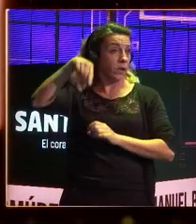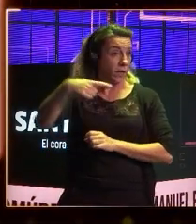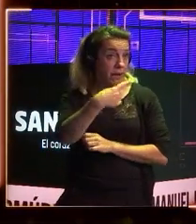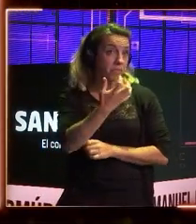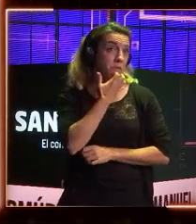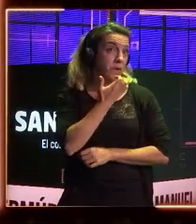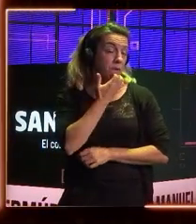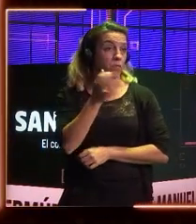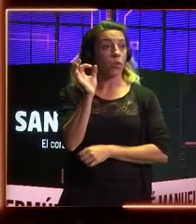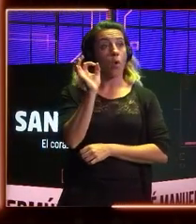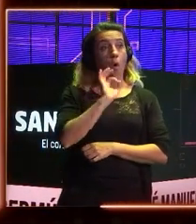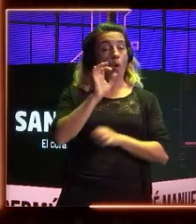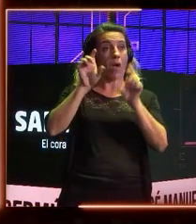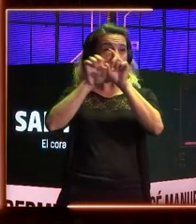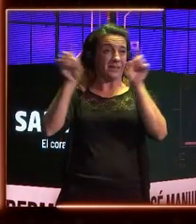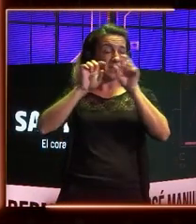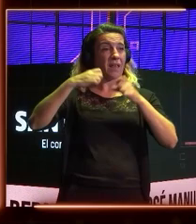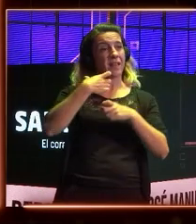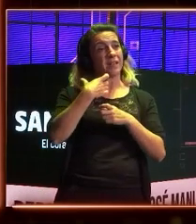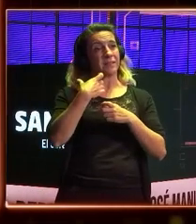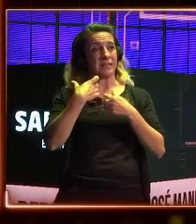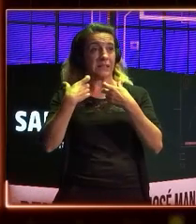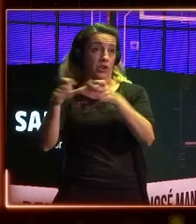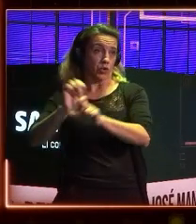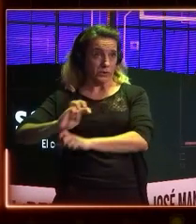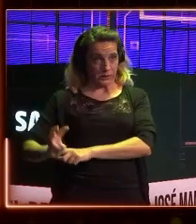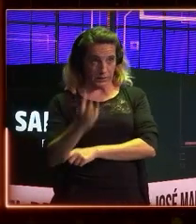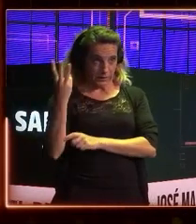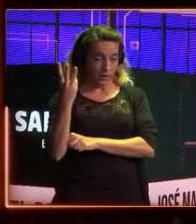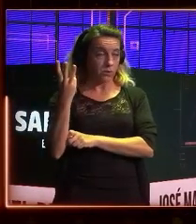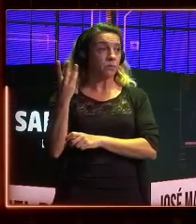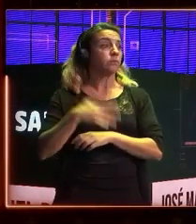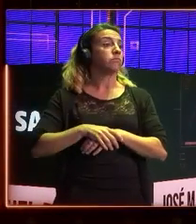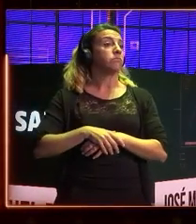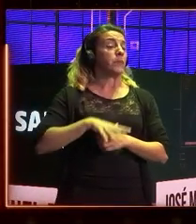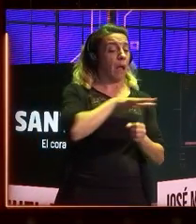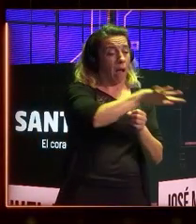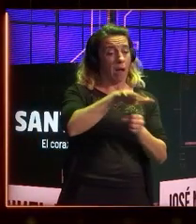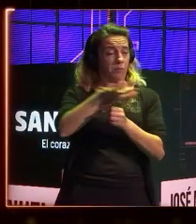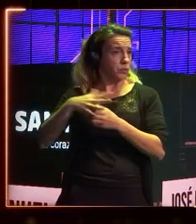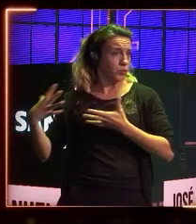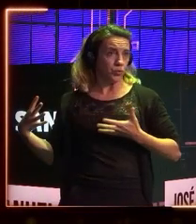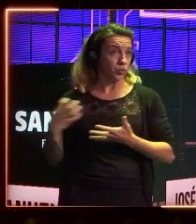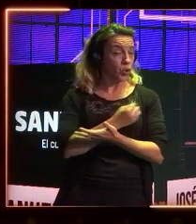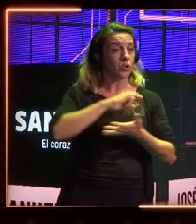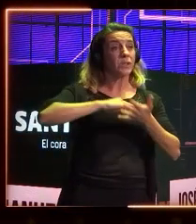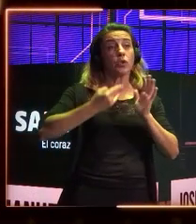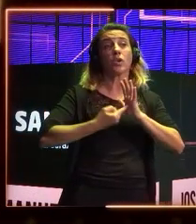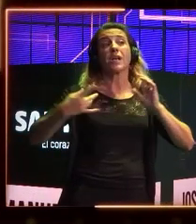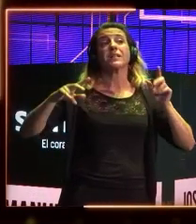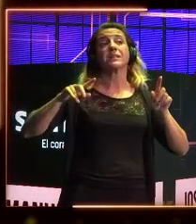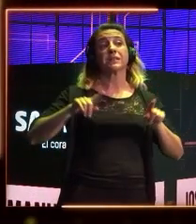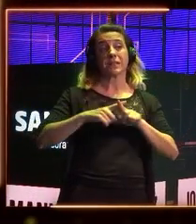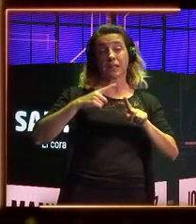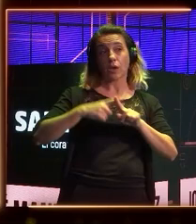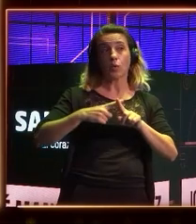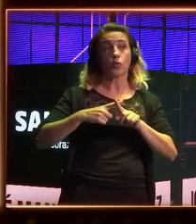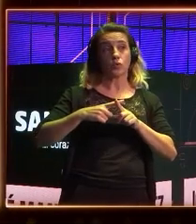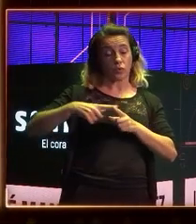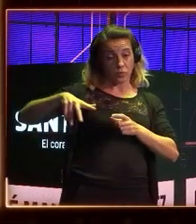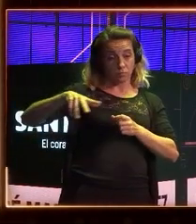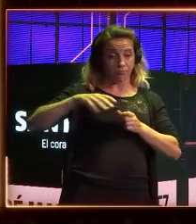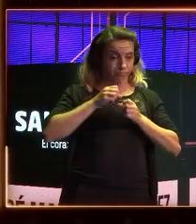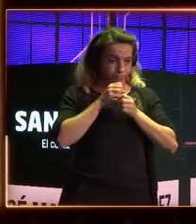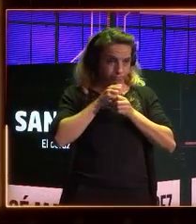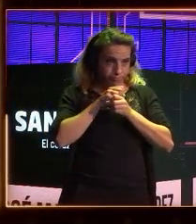entidad del tercer sector. En todos y cada uno de los ámbitos. Tecnológica Santa Cruz abarca el ámbito